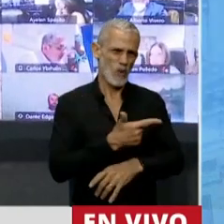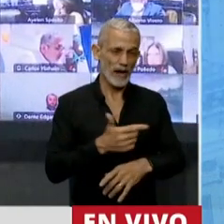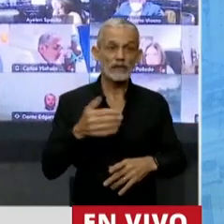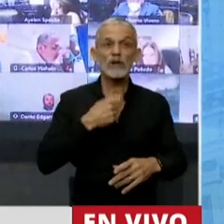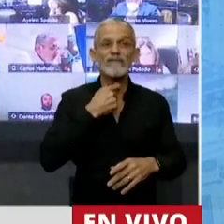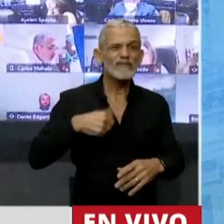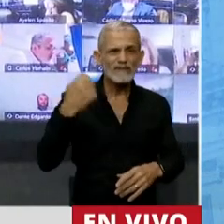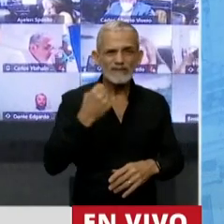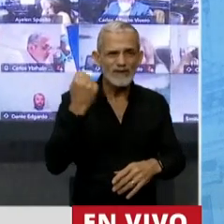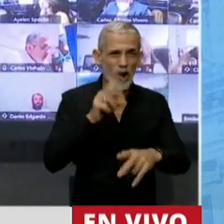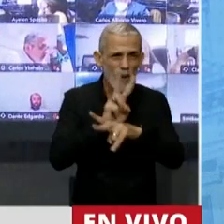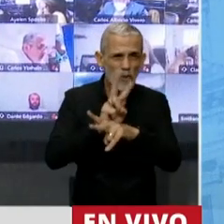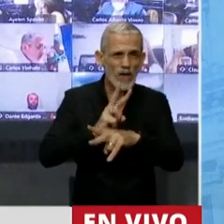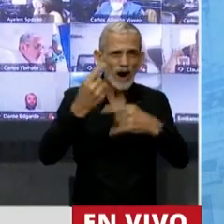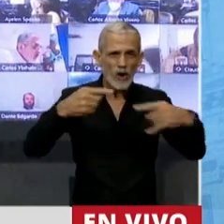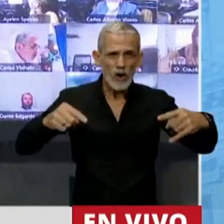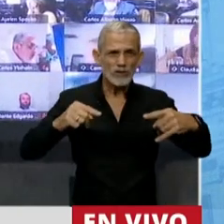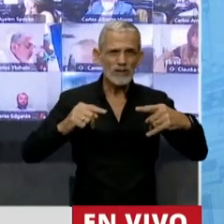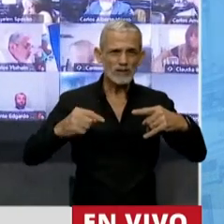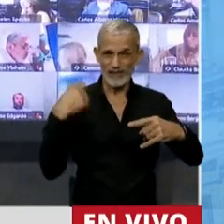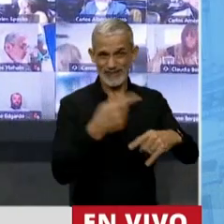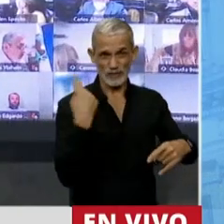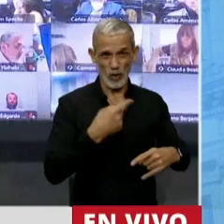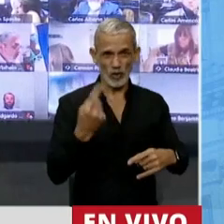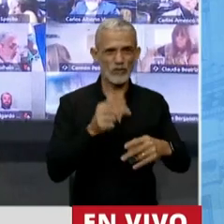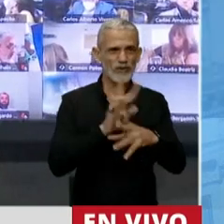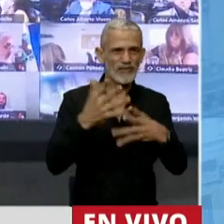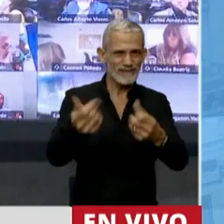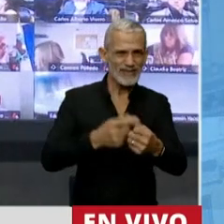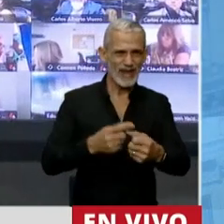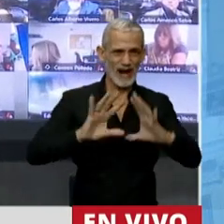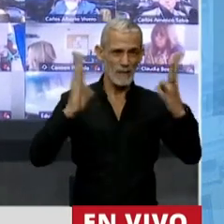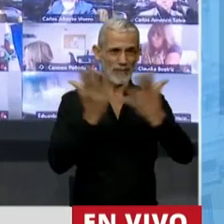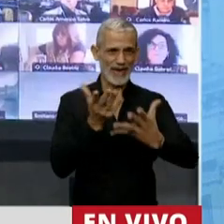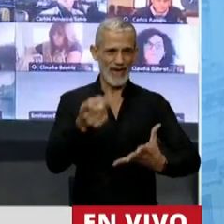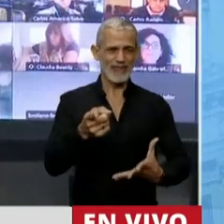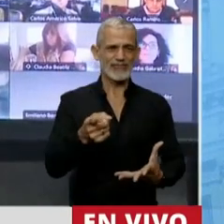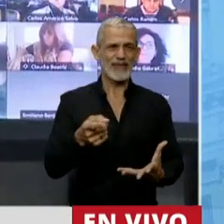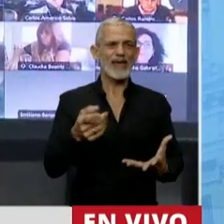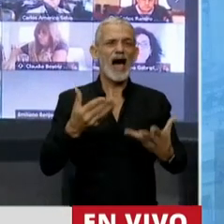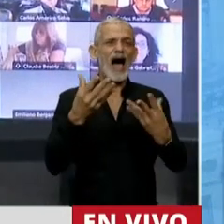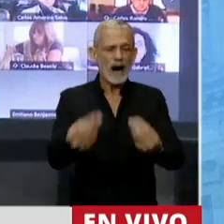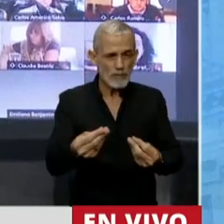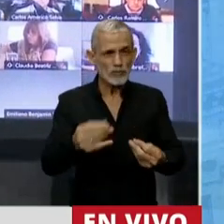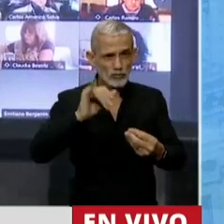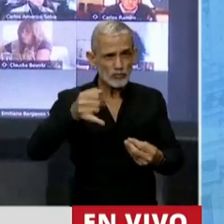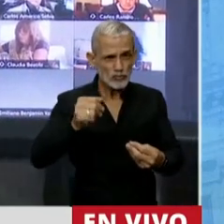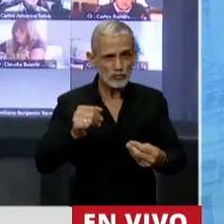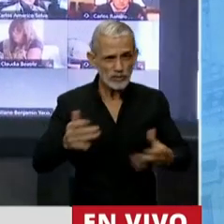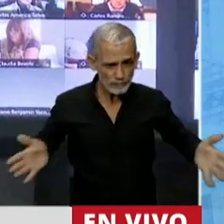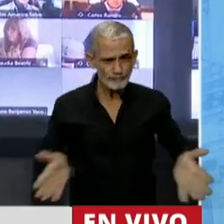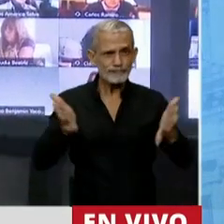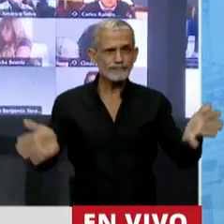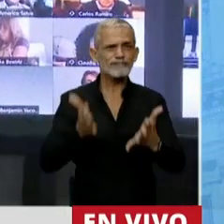proteger nuestros bienes comunes, de defender el ambiente, de apoyar y